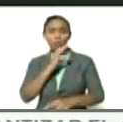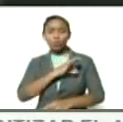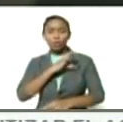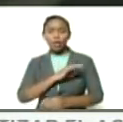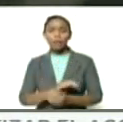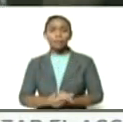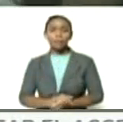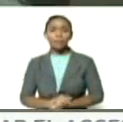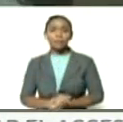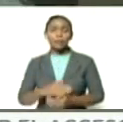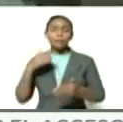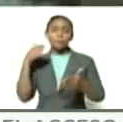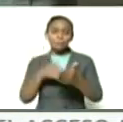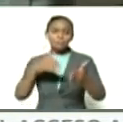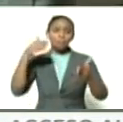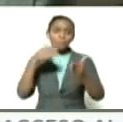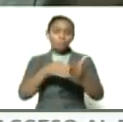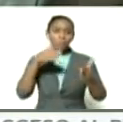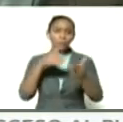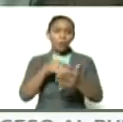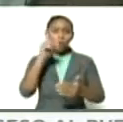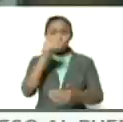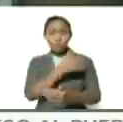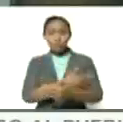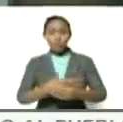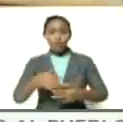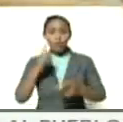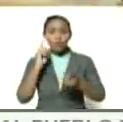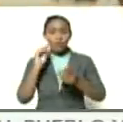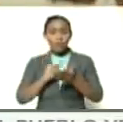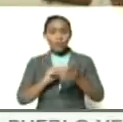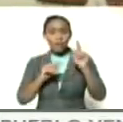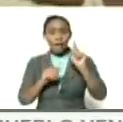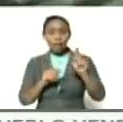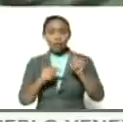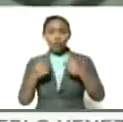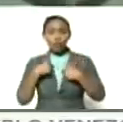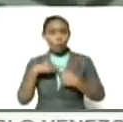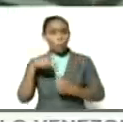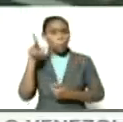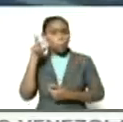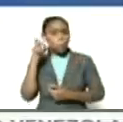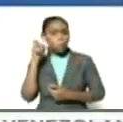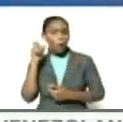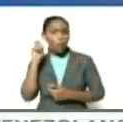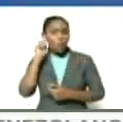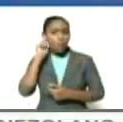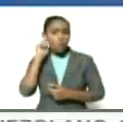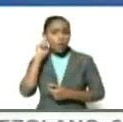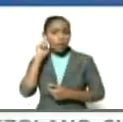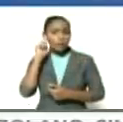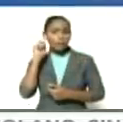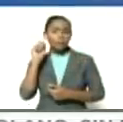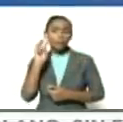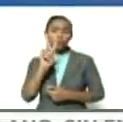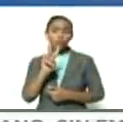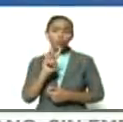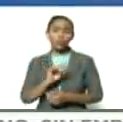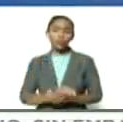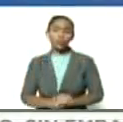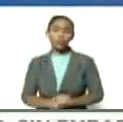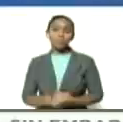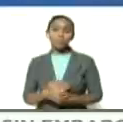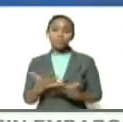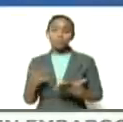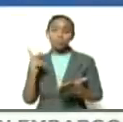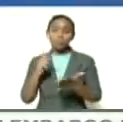insisto un millón de veces en eso estaba yo aquí escuchando a Dori y a Marilis y